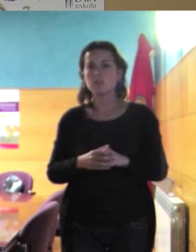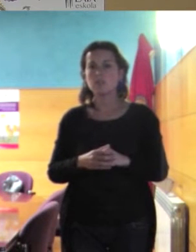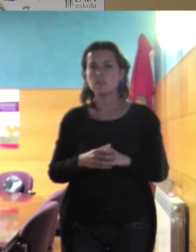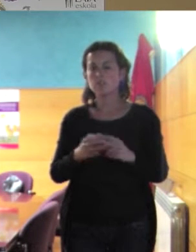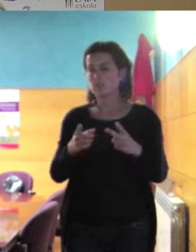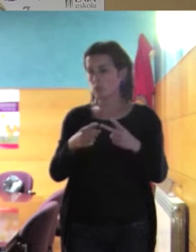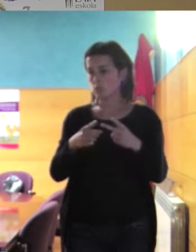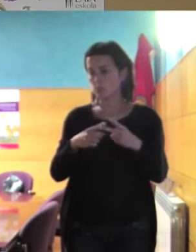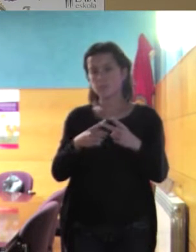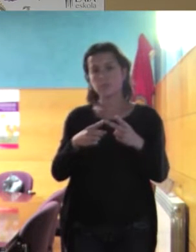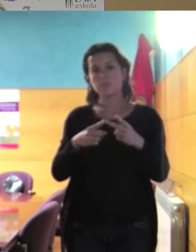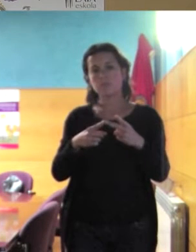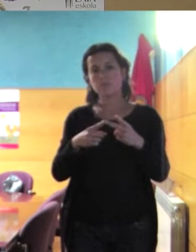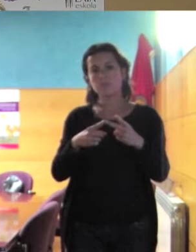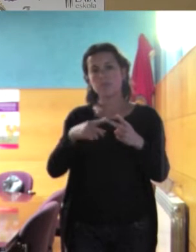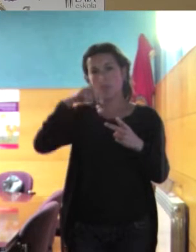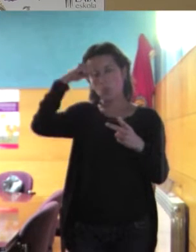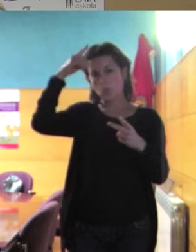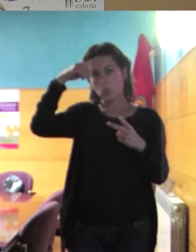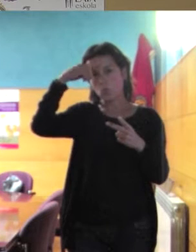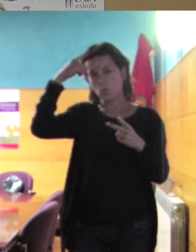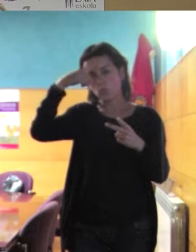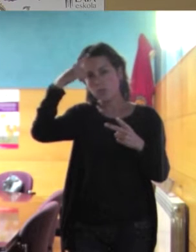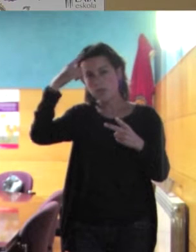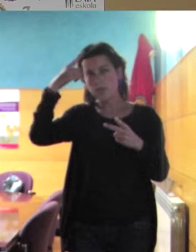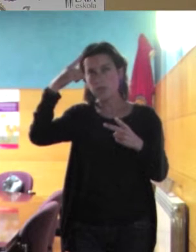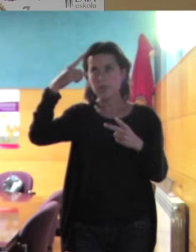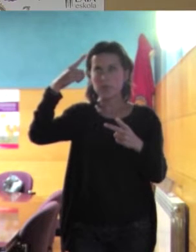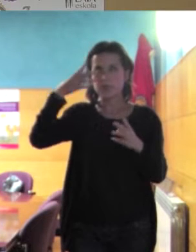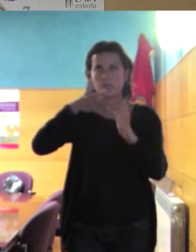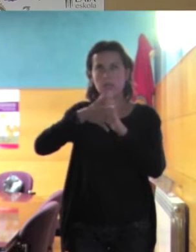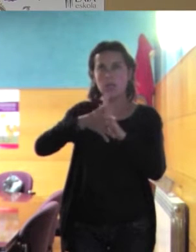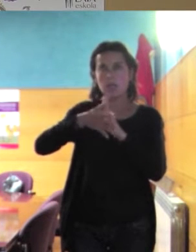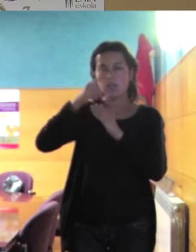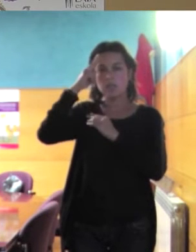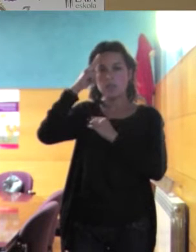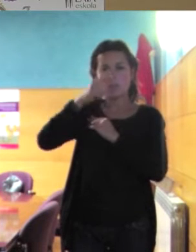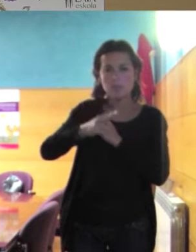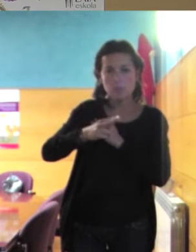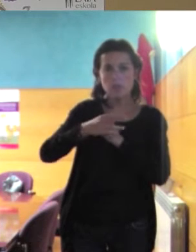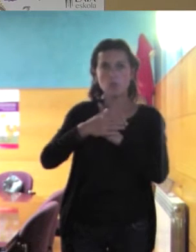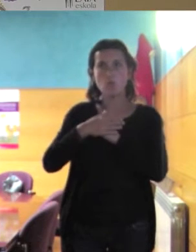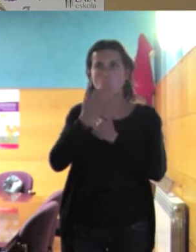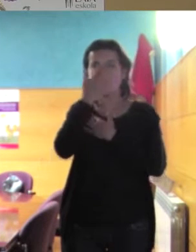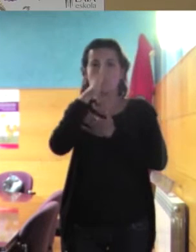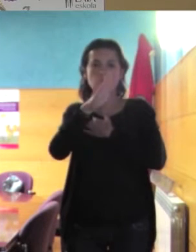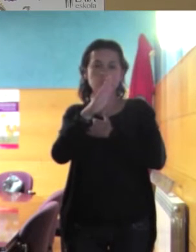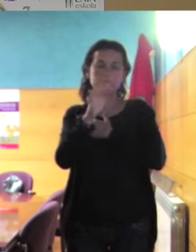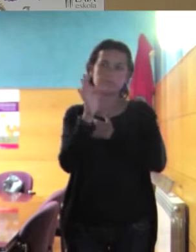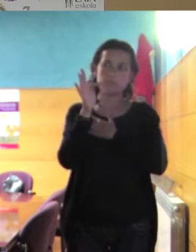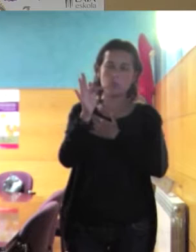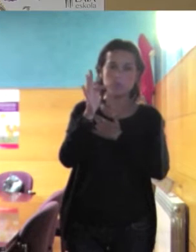cultural, que supone ya un mayor respeto, una actitud más positiva ante las